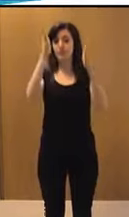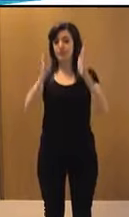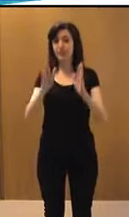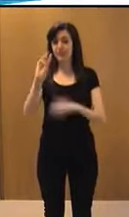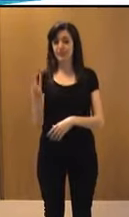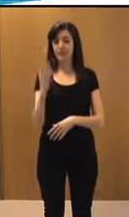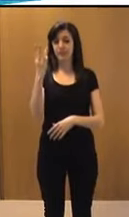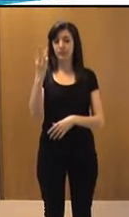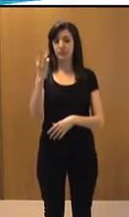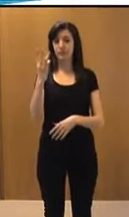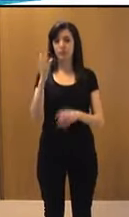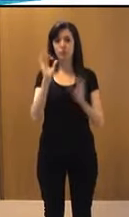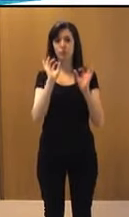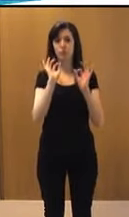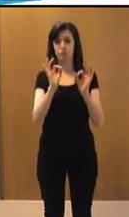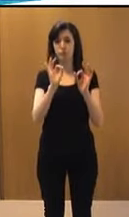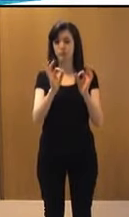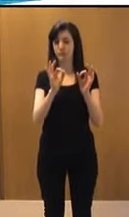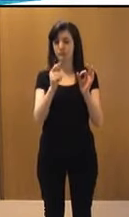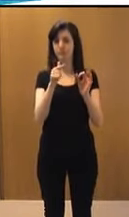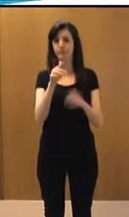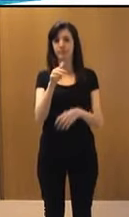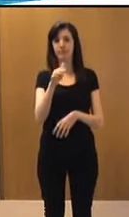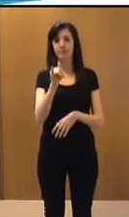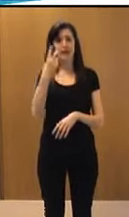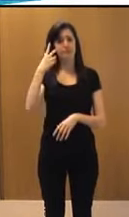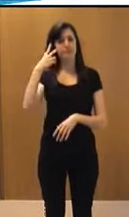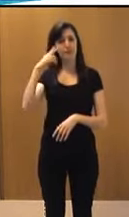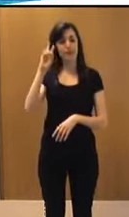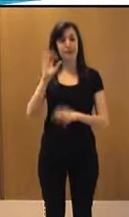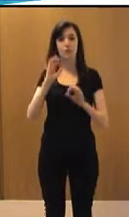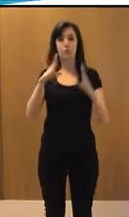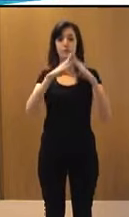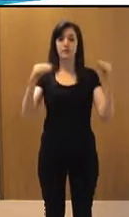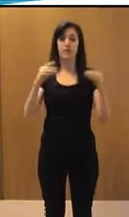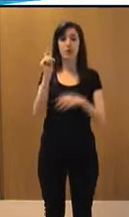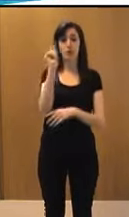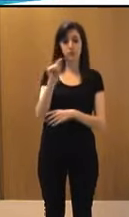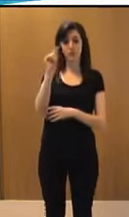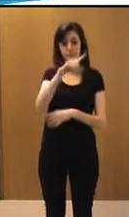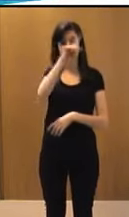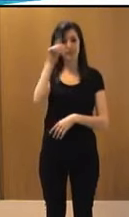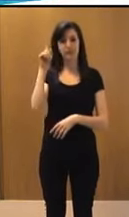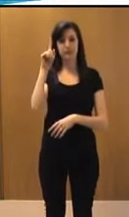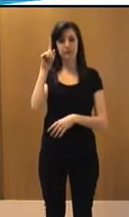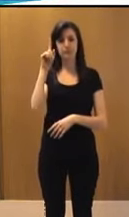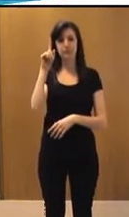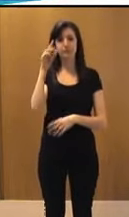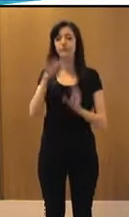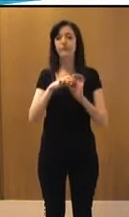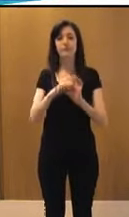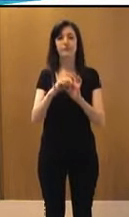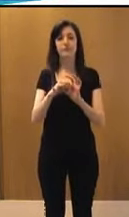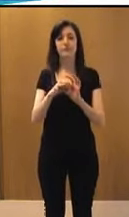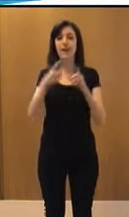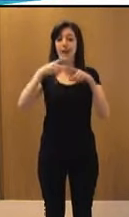justamente hay una experiencia que es de la Universidad Complutense de Madrid sobre el desarrollo de